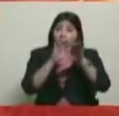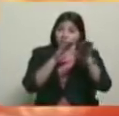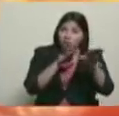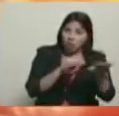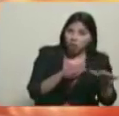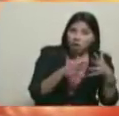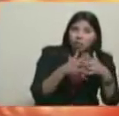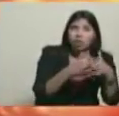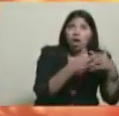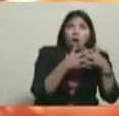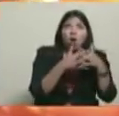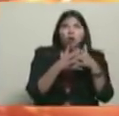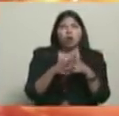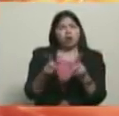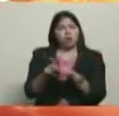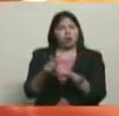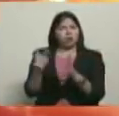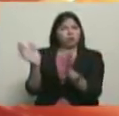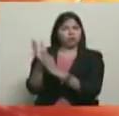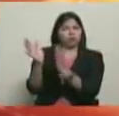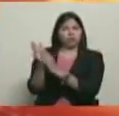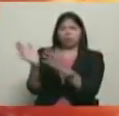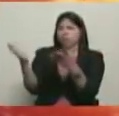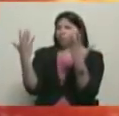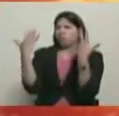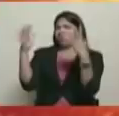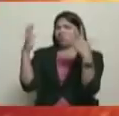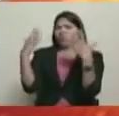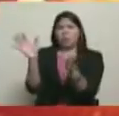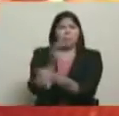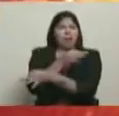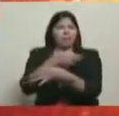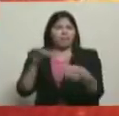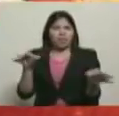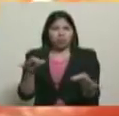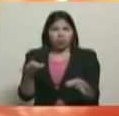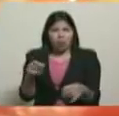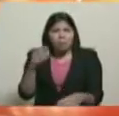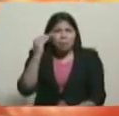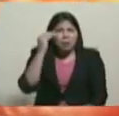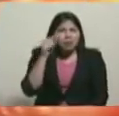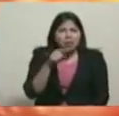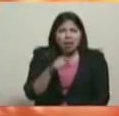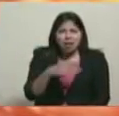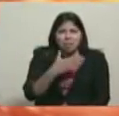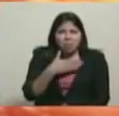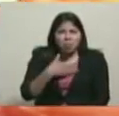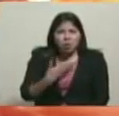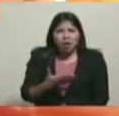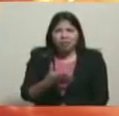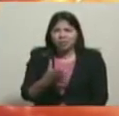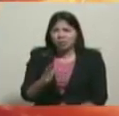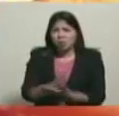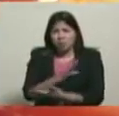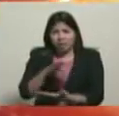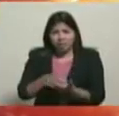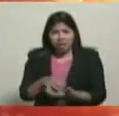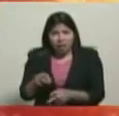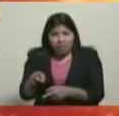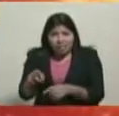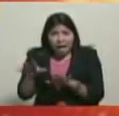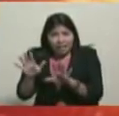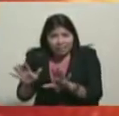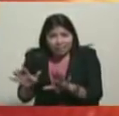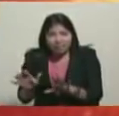aplaudan estas cosas. Pensando que con eso van a lograr la salida del presidente Nicolás Maduro. ¿No es así? Así no va a ser.